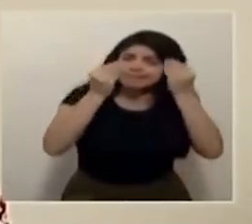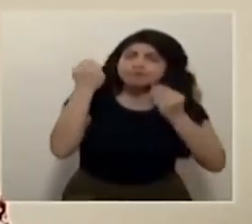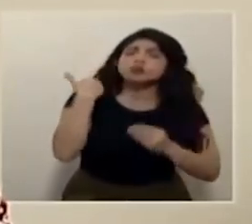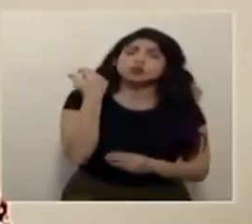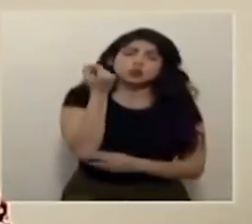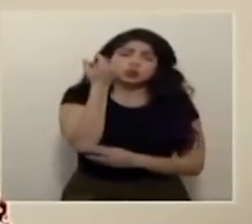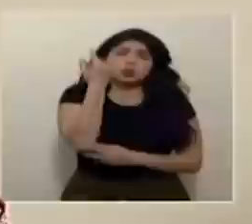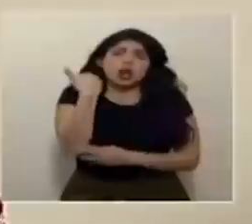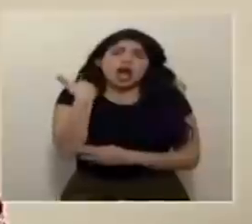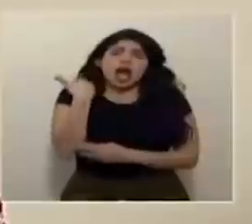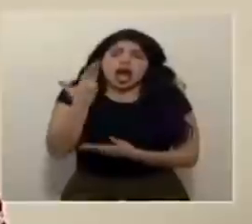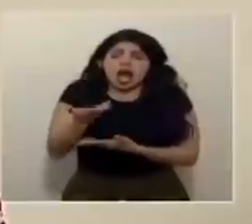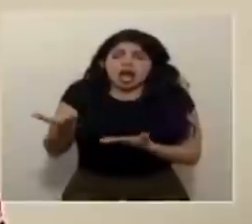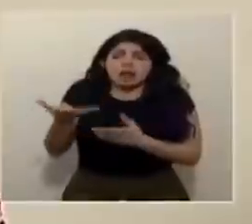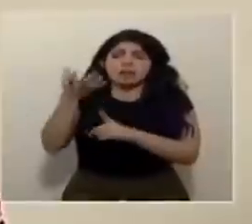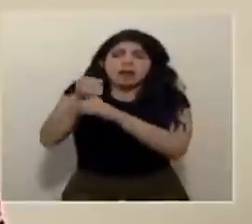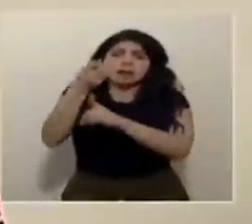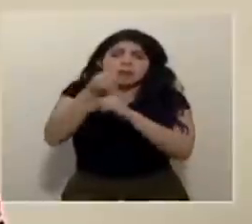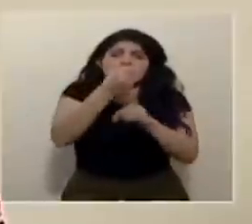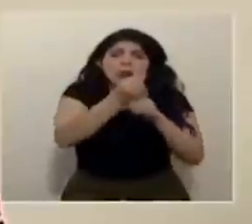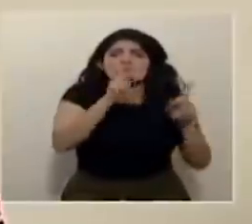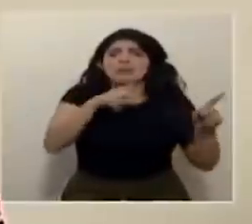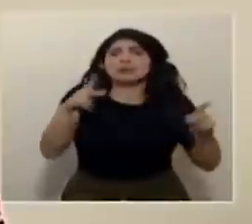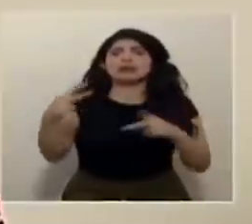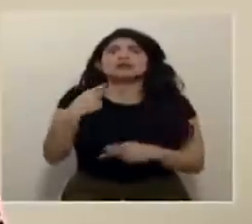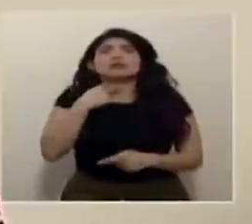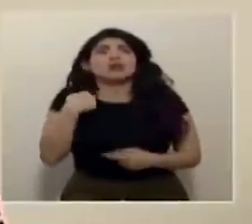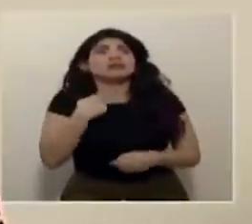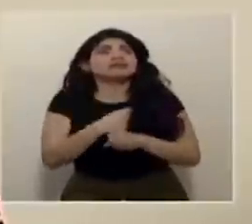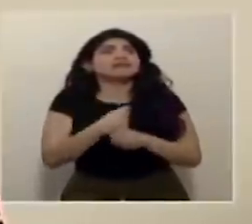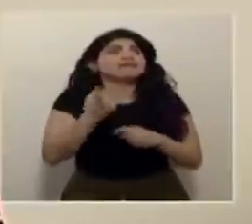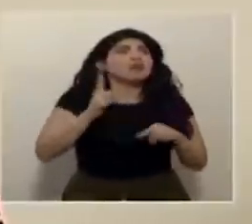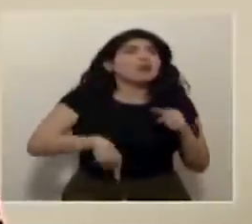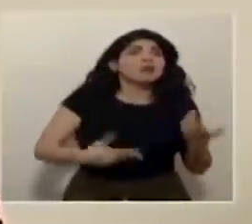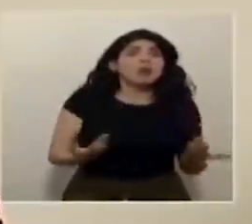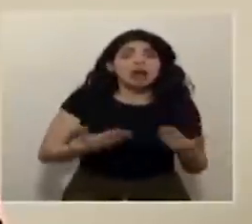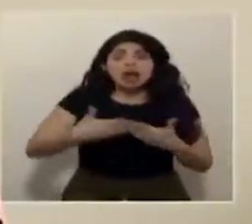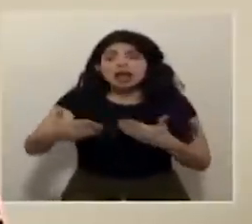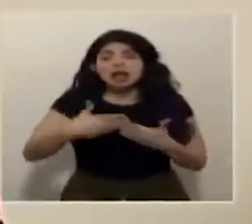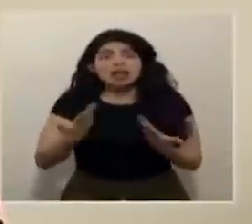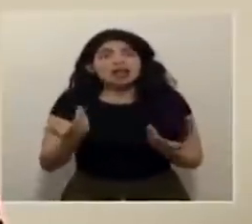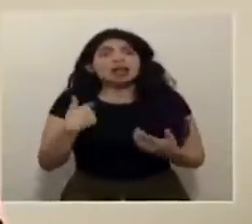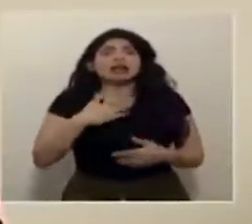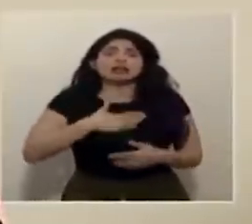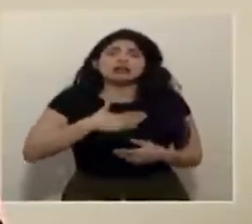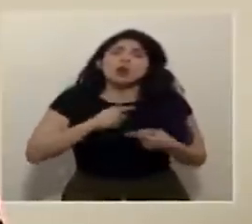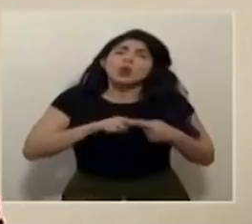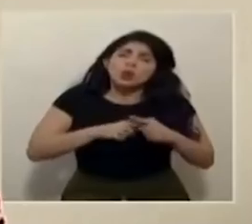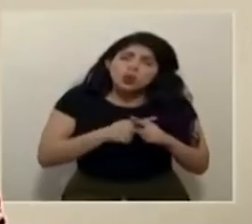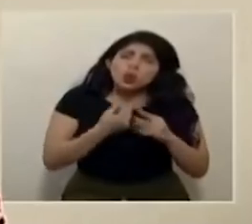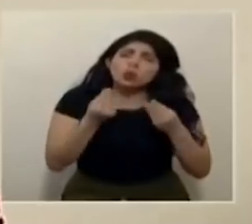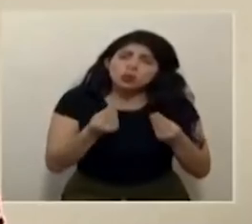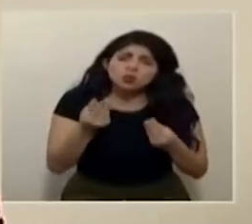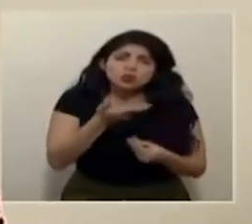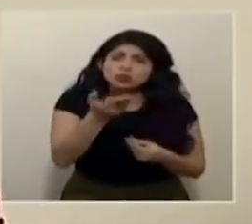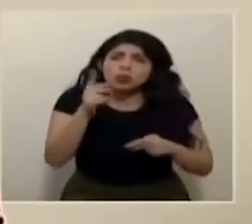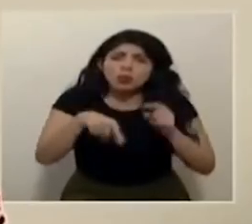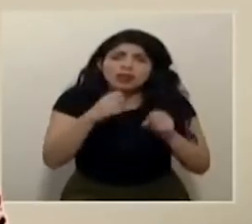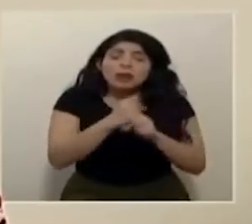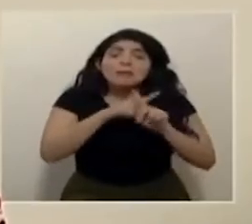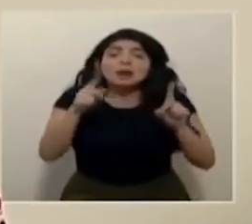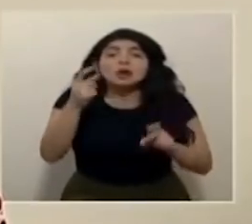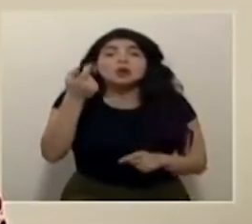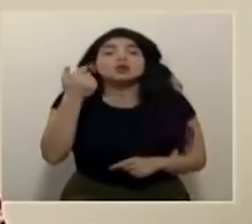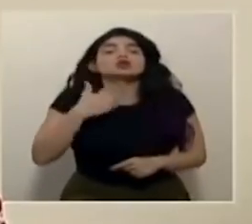entendemos que hay afectación de personas que no van a poder trabajar en estos días, créanme que nos duele mucho, pero aquí estamos